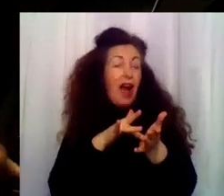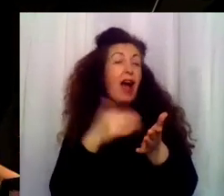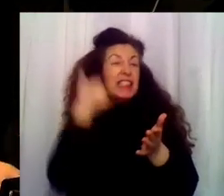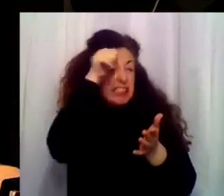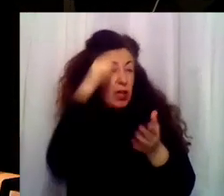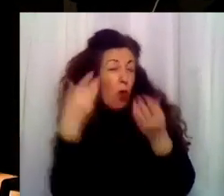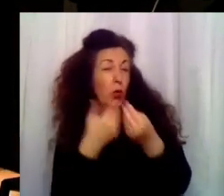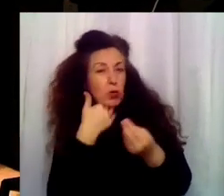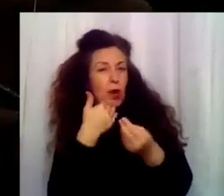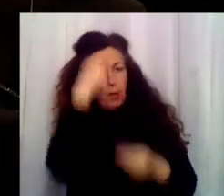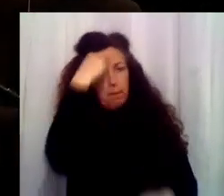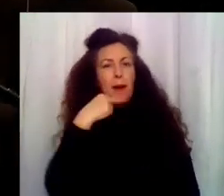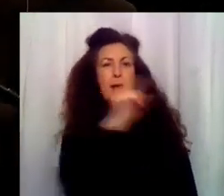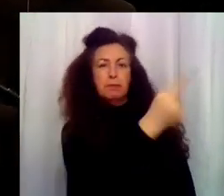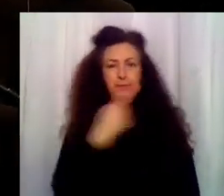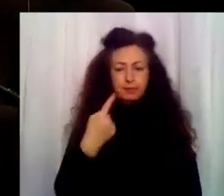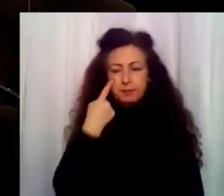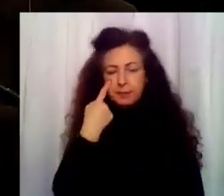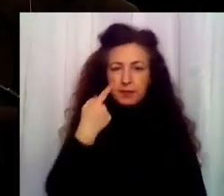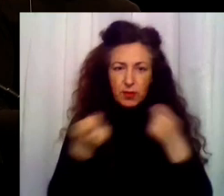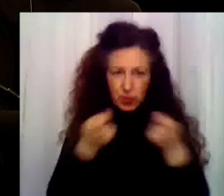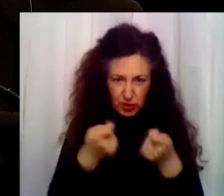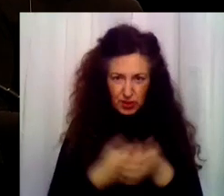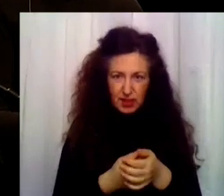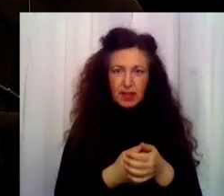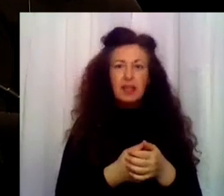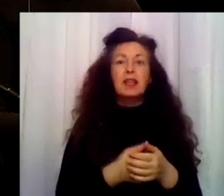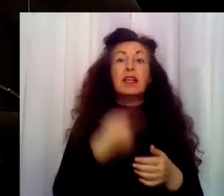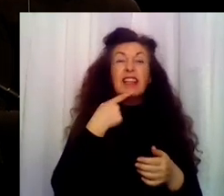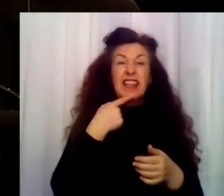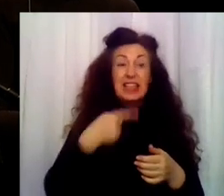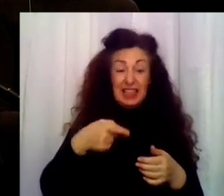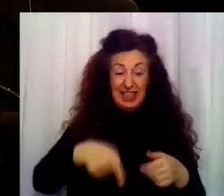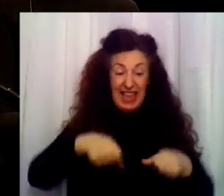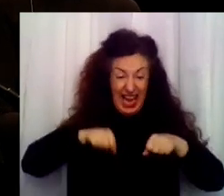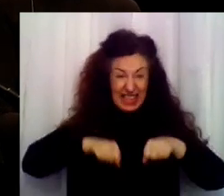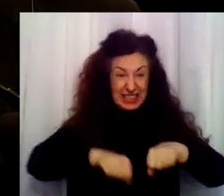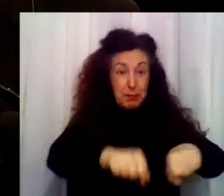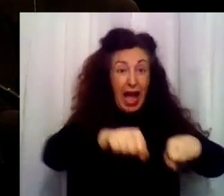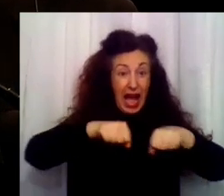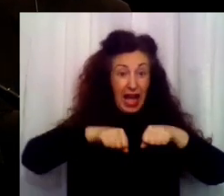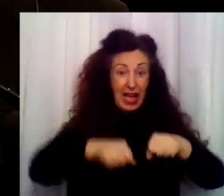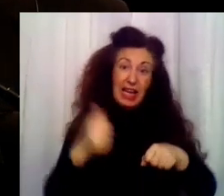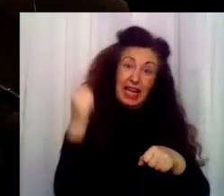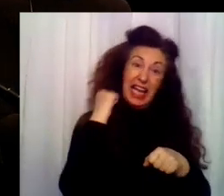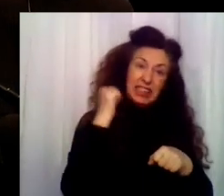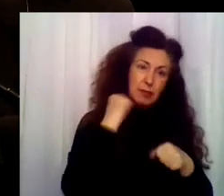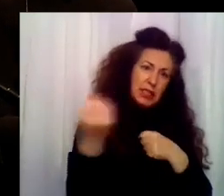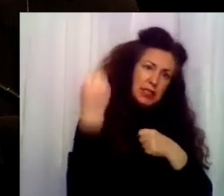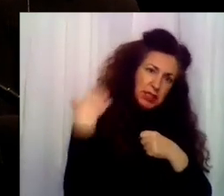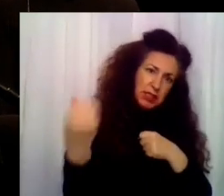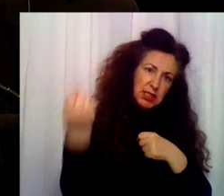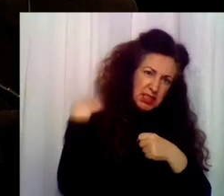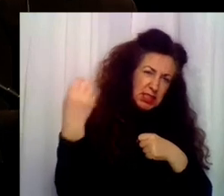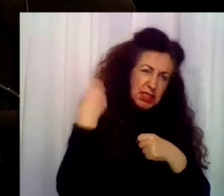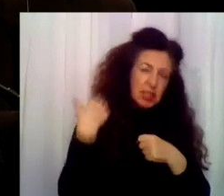con el niño en el carro? Ya te digo. Al Humus le cabe entre la espalda y el carro un jamón entero. Anda. El encargado